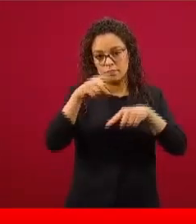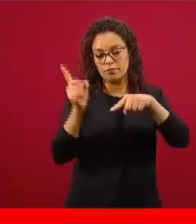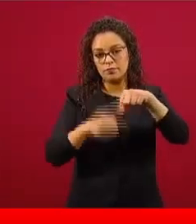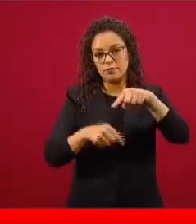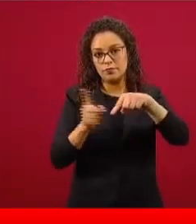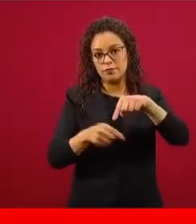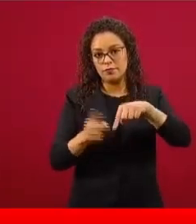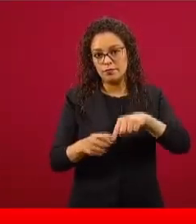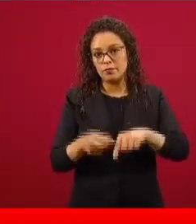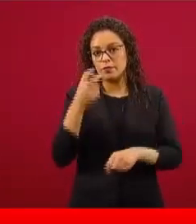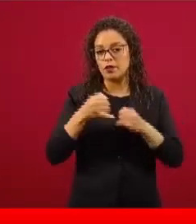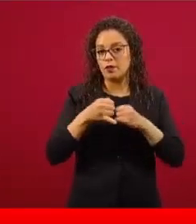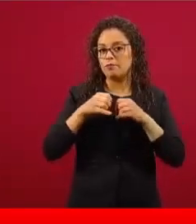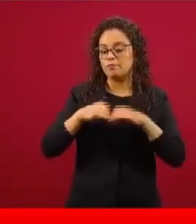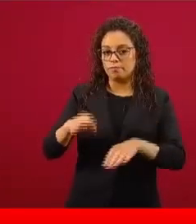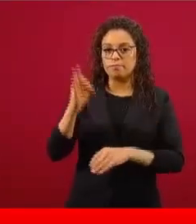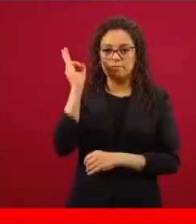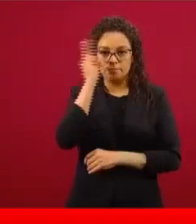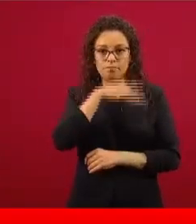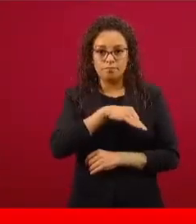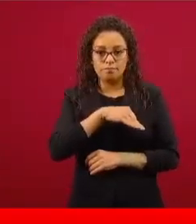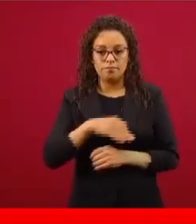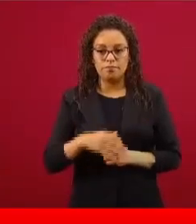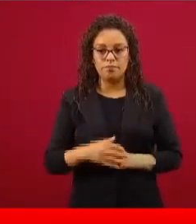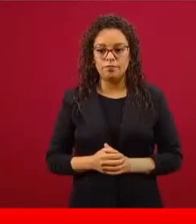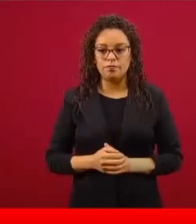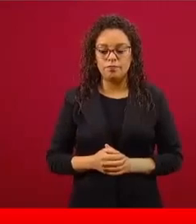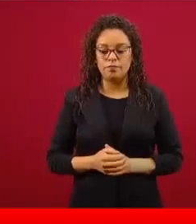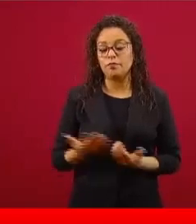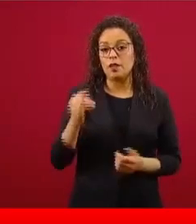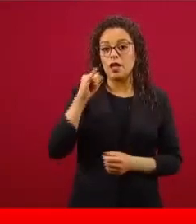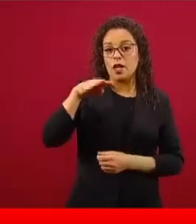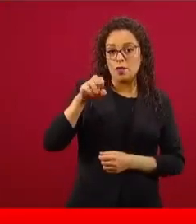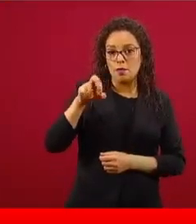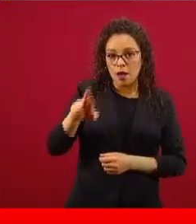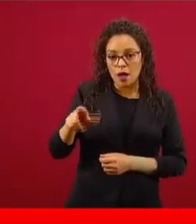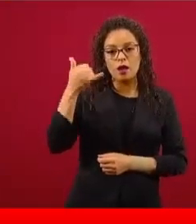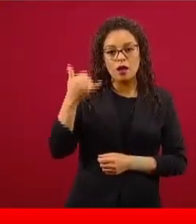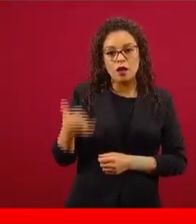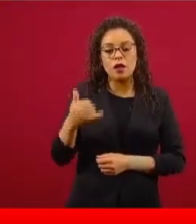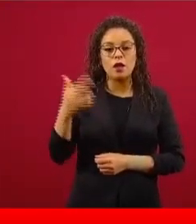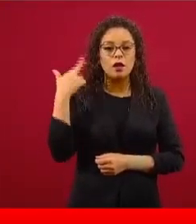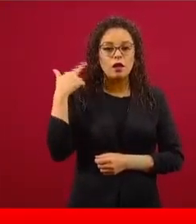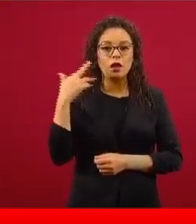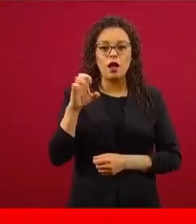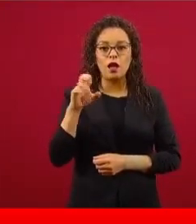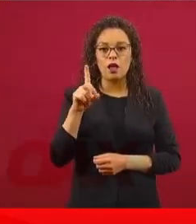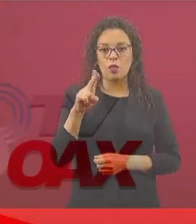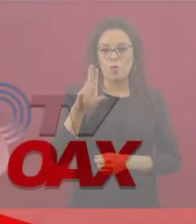y por supuesto en el IMER y en Radio Educación. Muchas gracias.